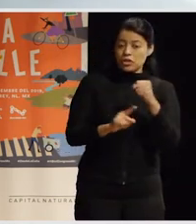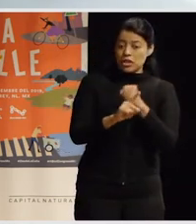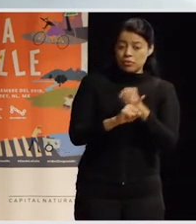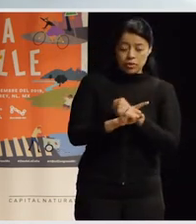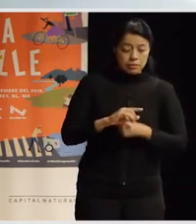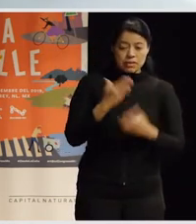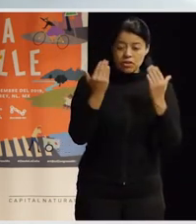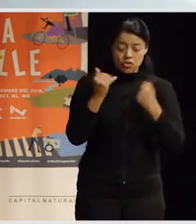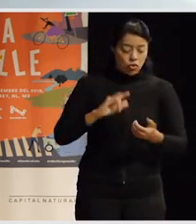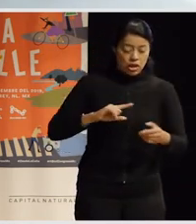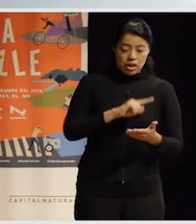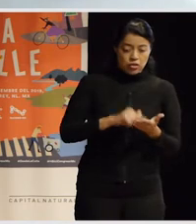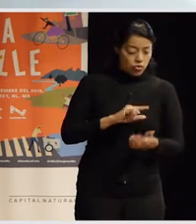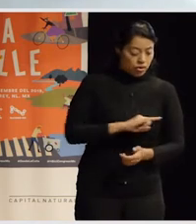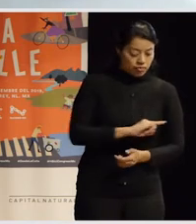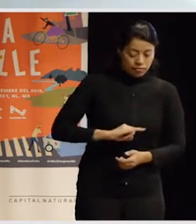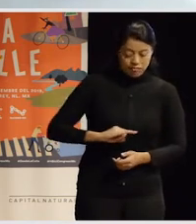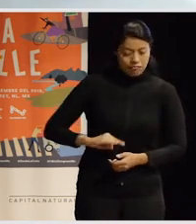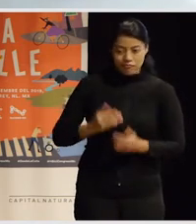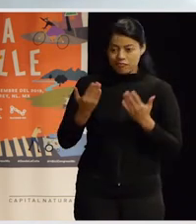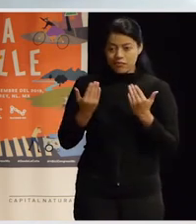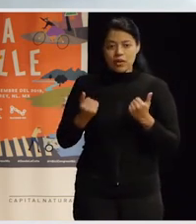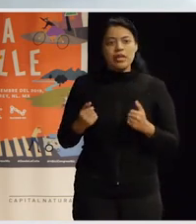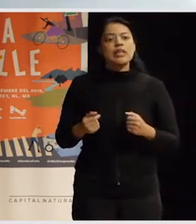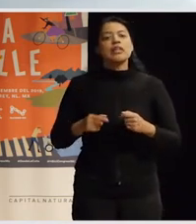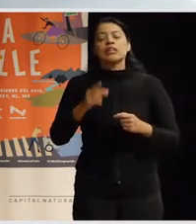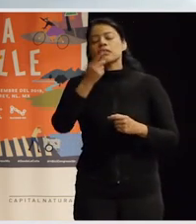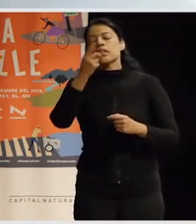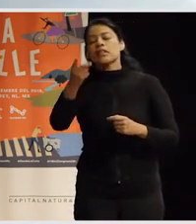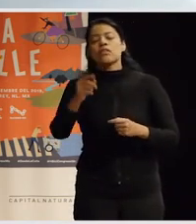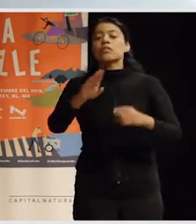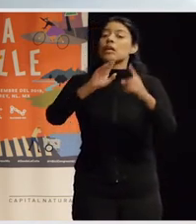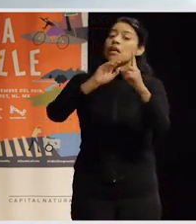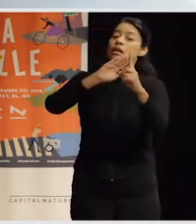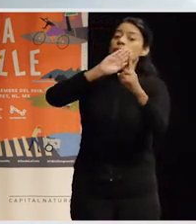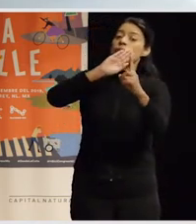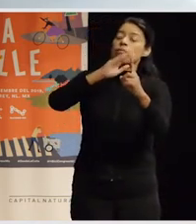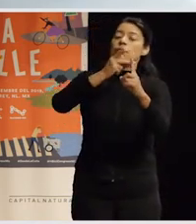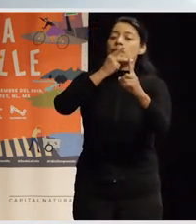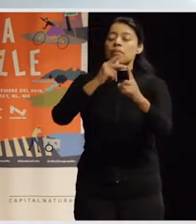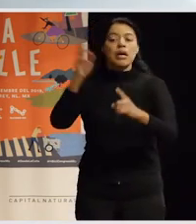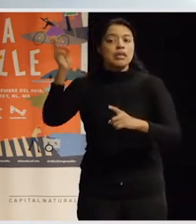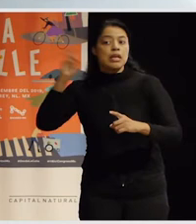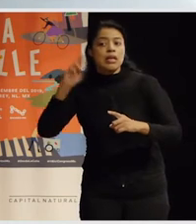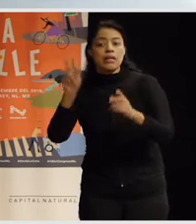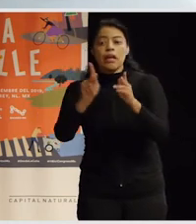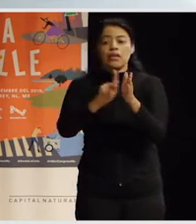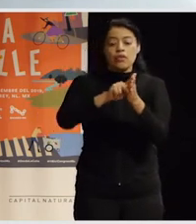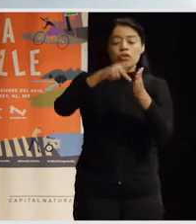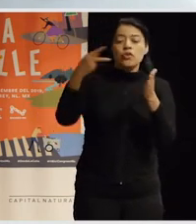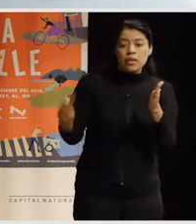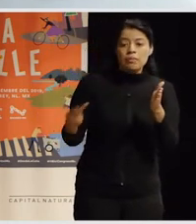plazas de aparcamiento? ¿Por qué creéis que ha salido esto, no? Entonces, dijeron, no, es que, claro, mis padres y la radio y el periódico siempre